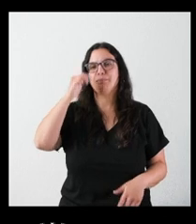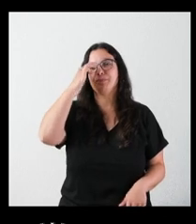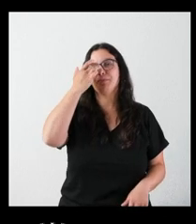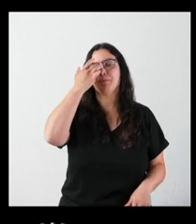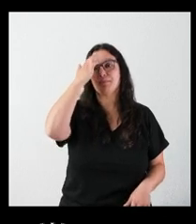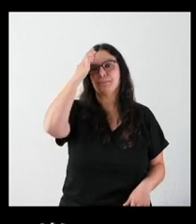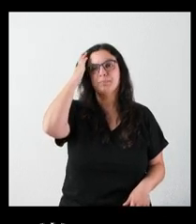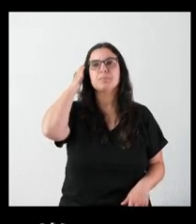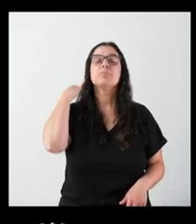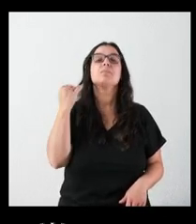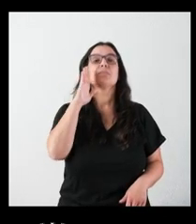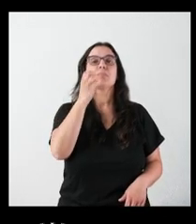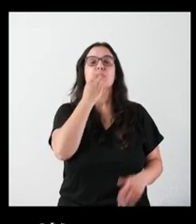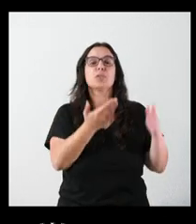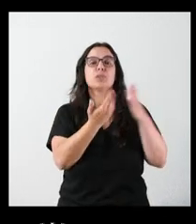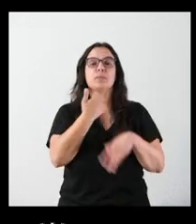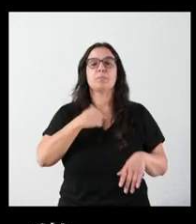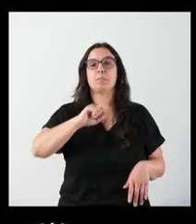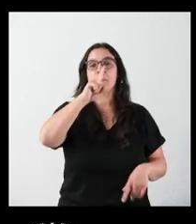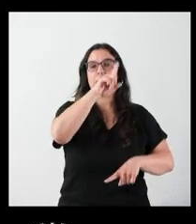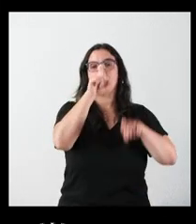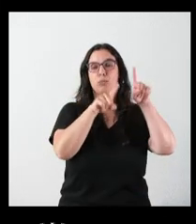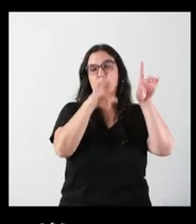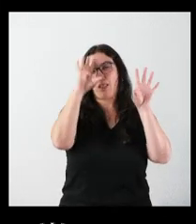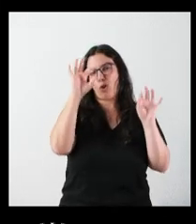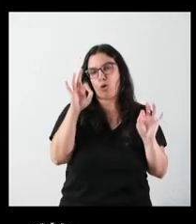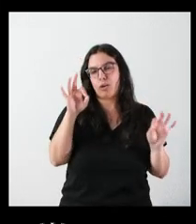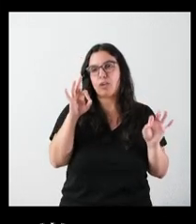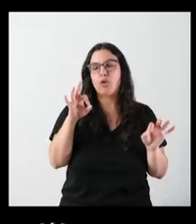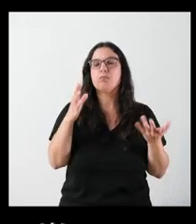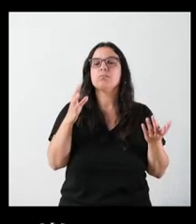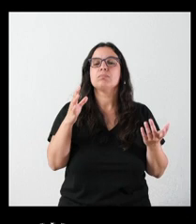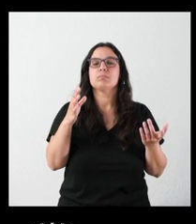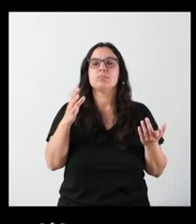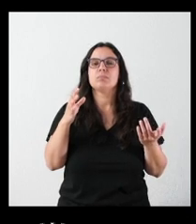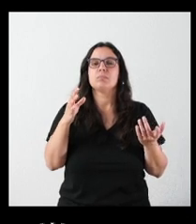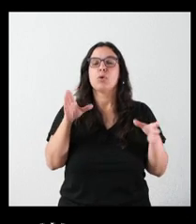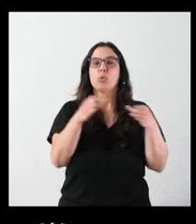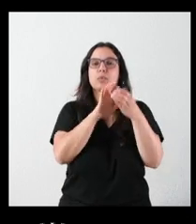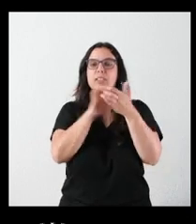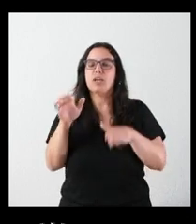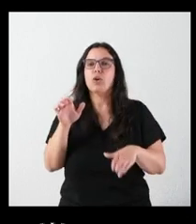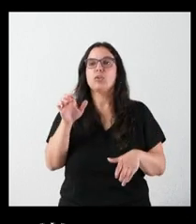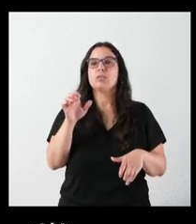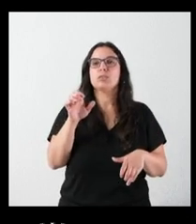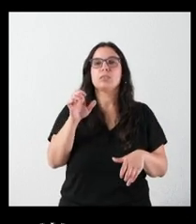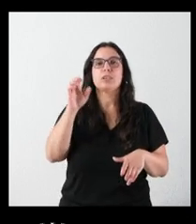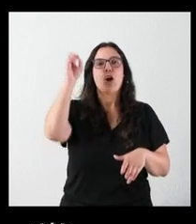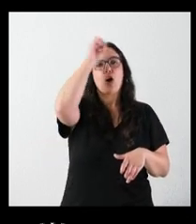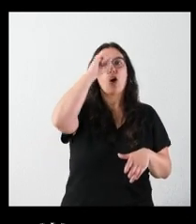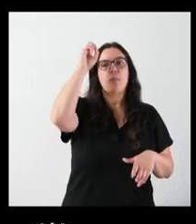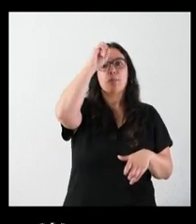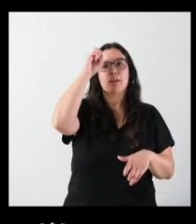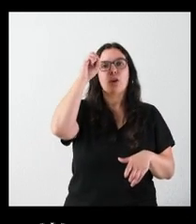Hola, muy buenos días. Pues mi primera pregunta, obviamente, es cómo se valora desde la Junta esta etapa de José Mazzarías, que